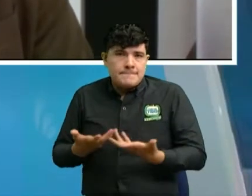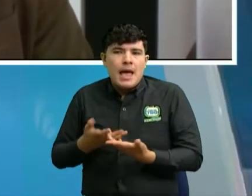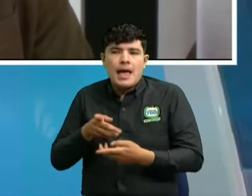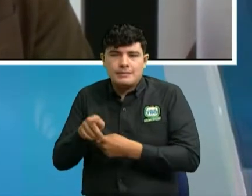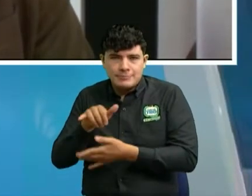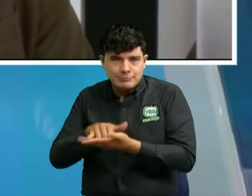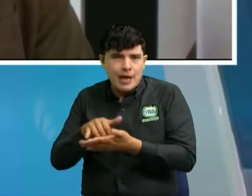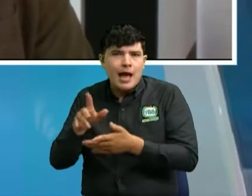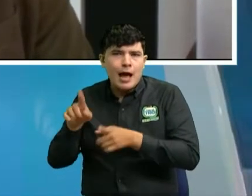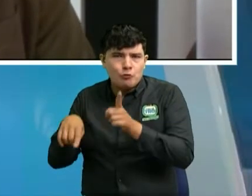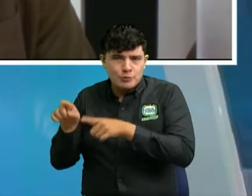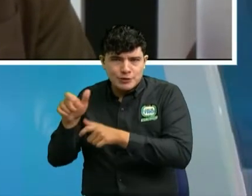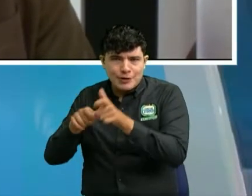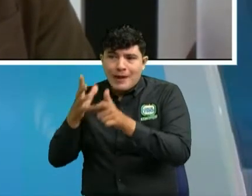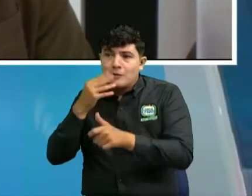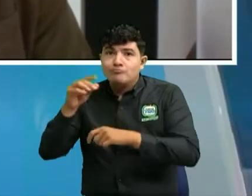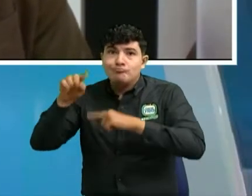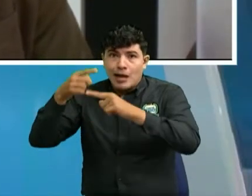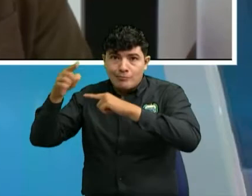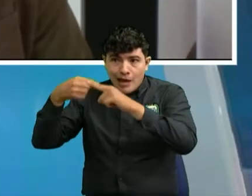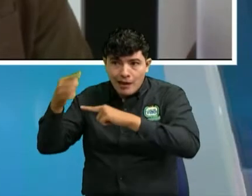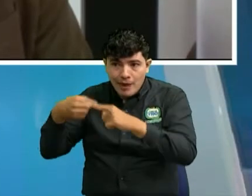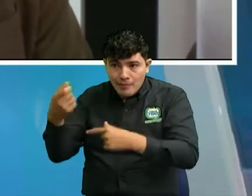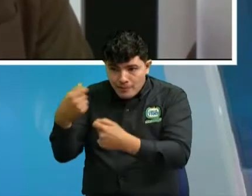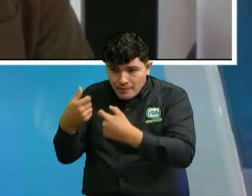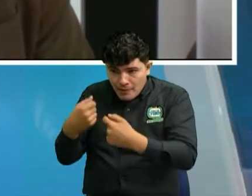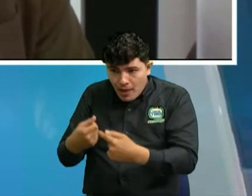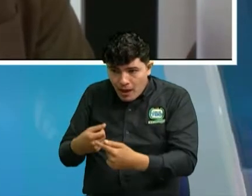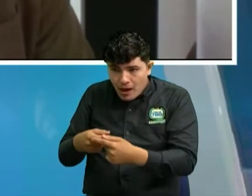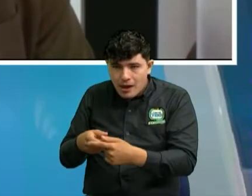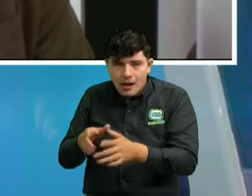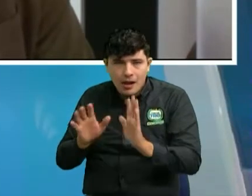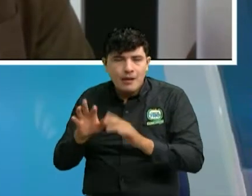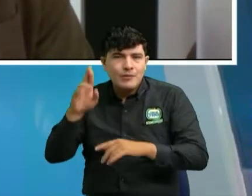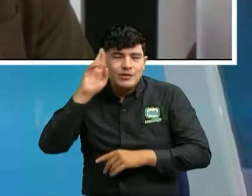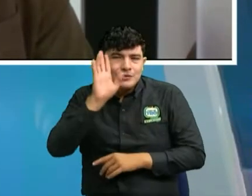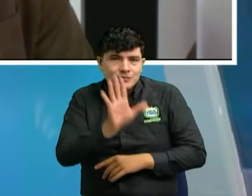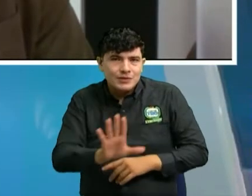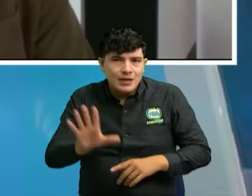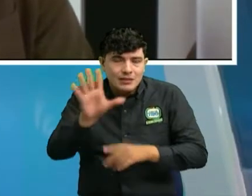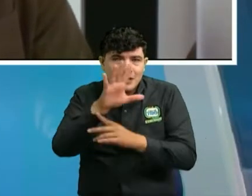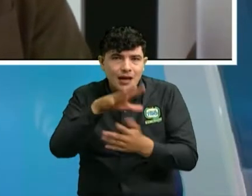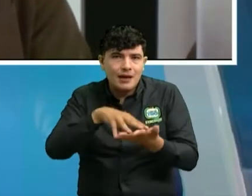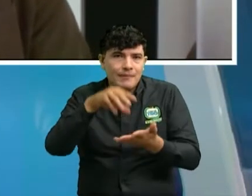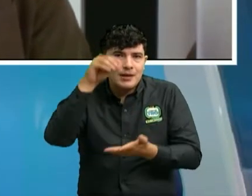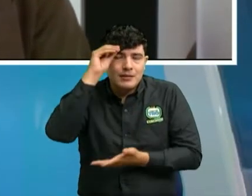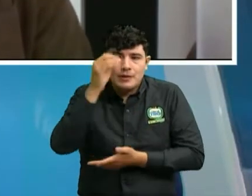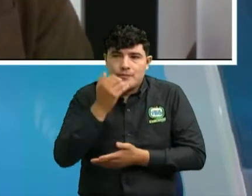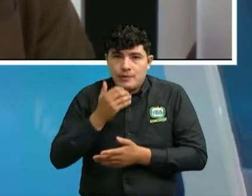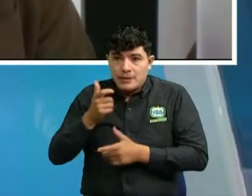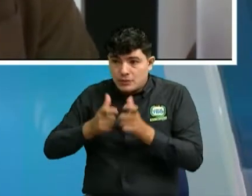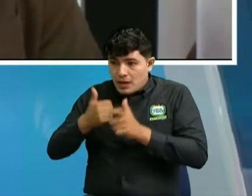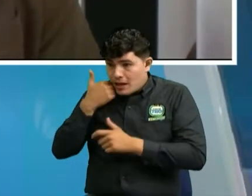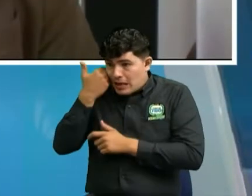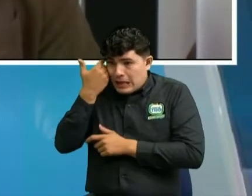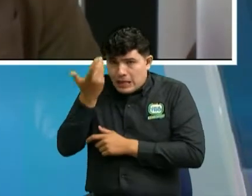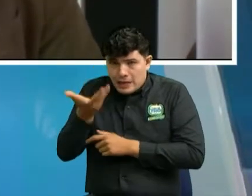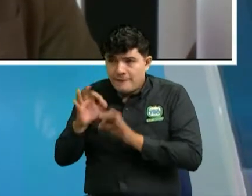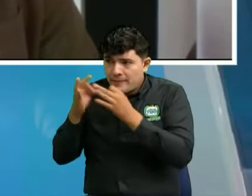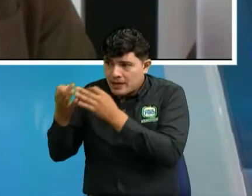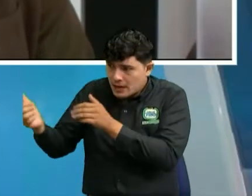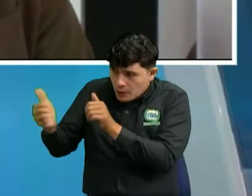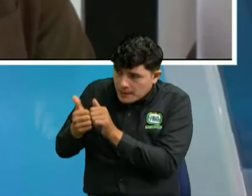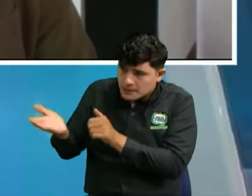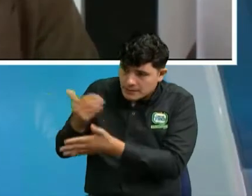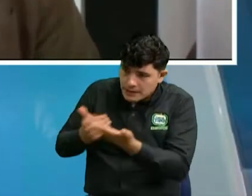la experiencia del manejo de los correos electrónicos apóyense de personas que que conozcan